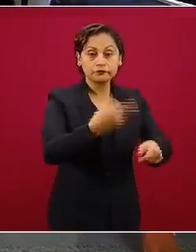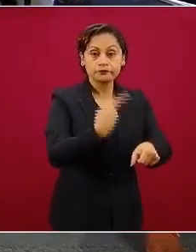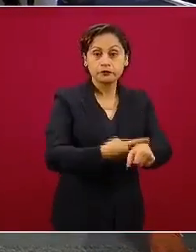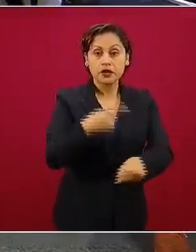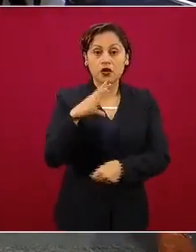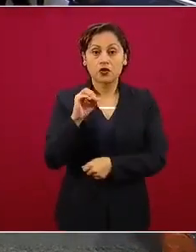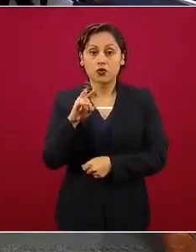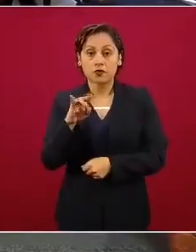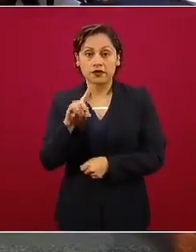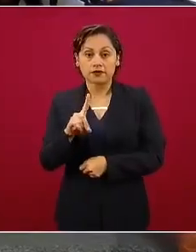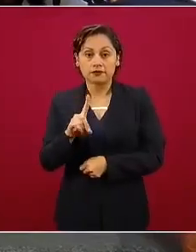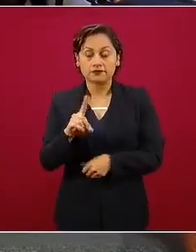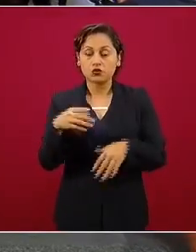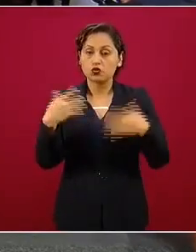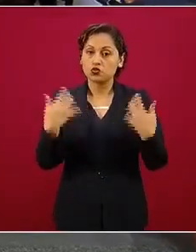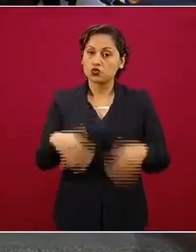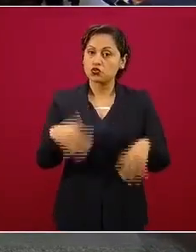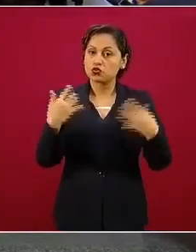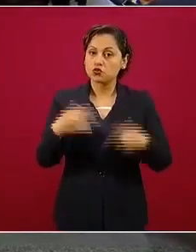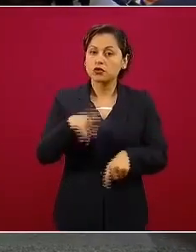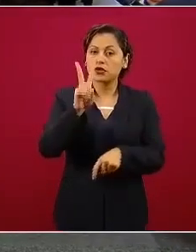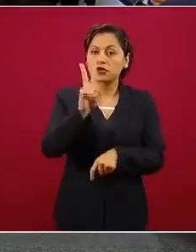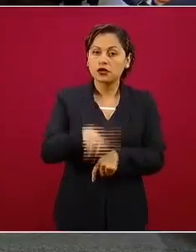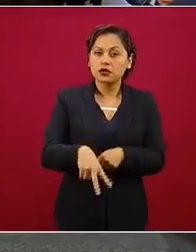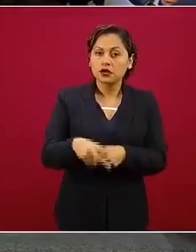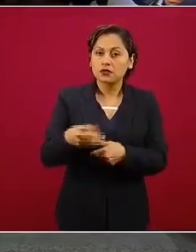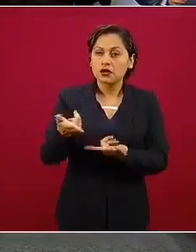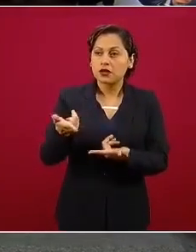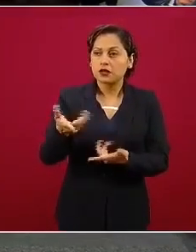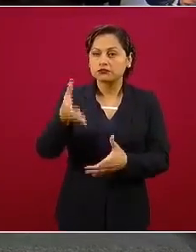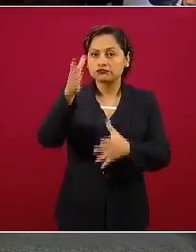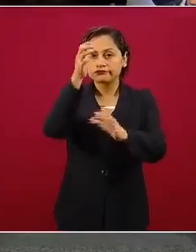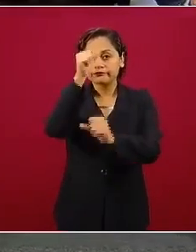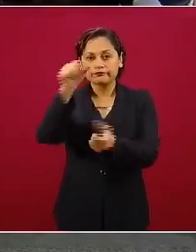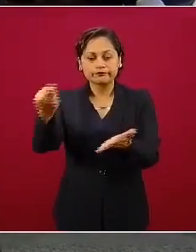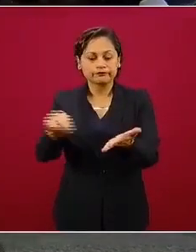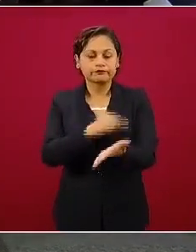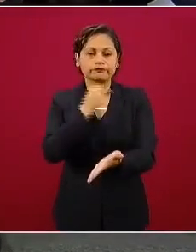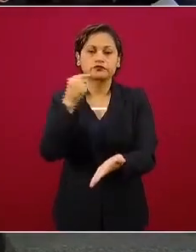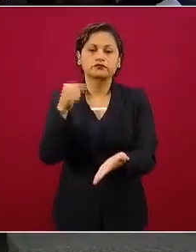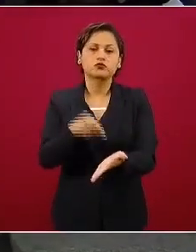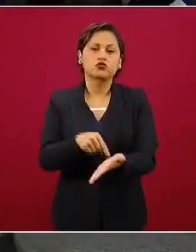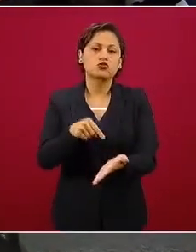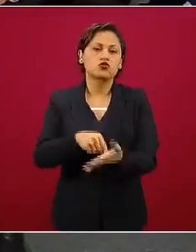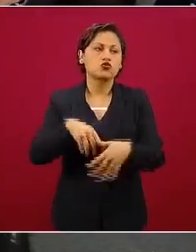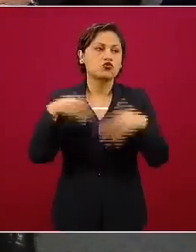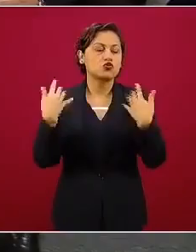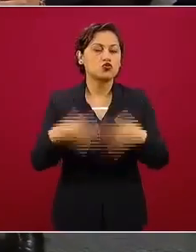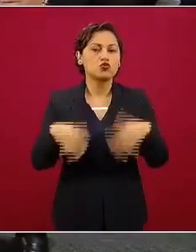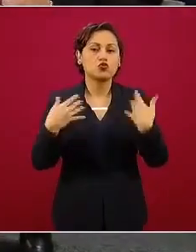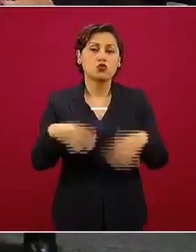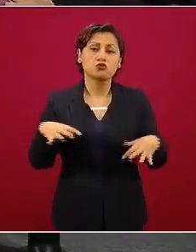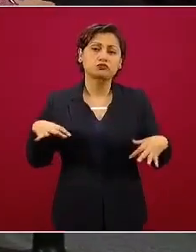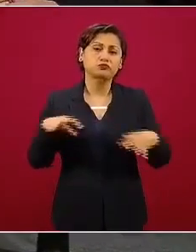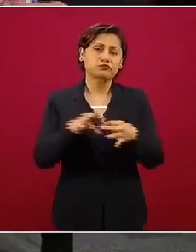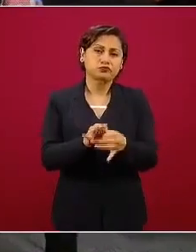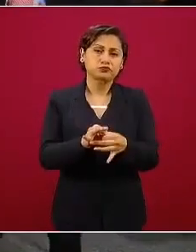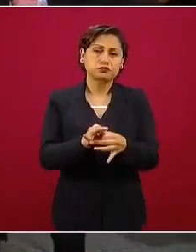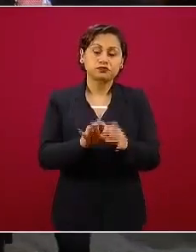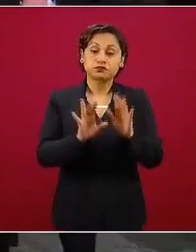Esta fue una decisión. Yo creo que en muy pocos países del mundo